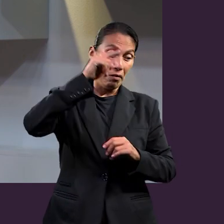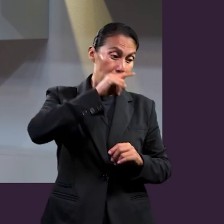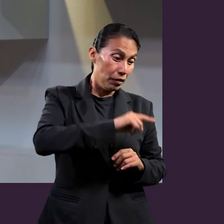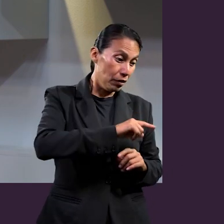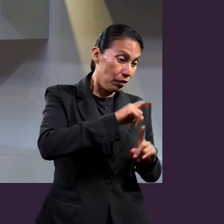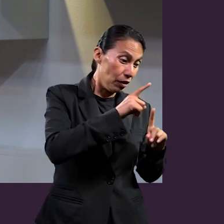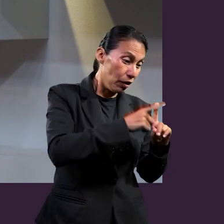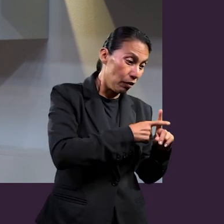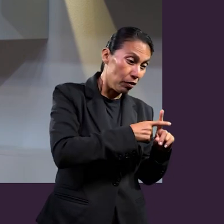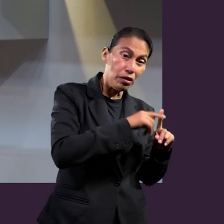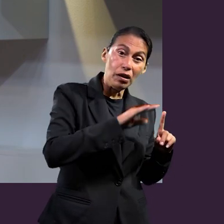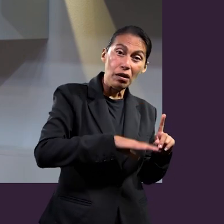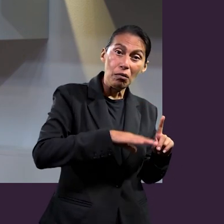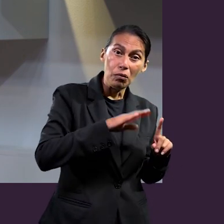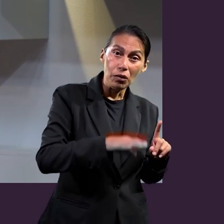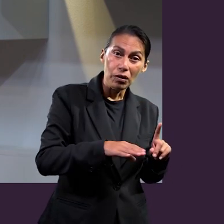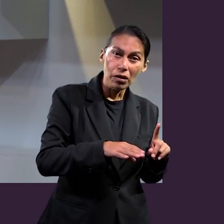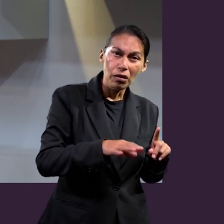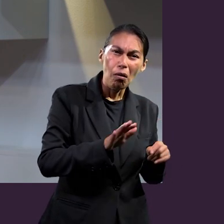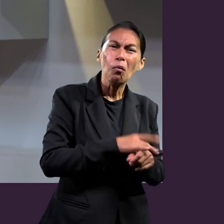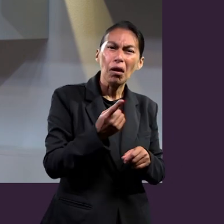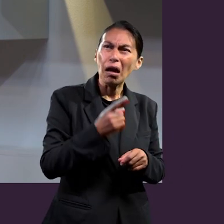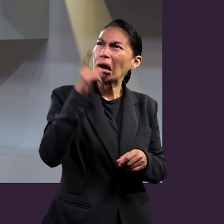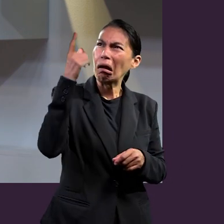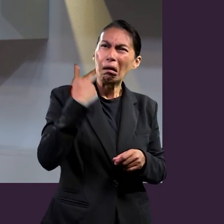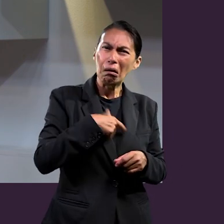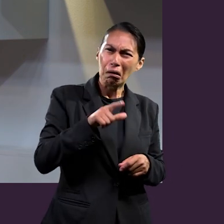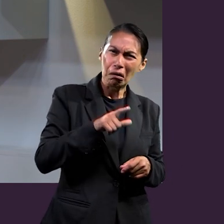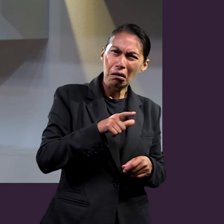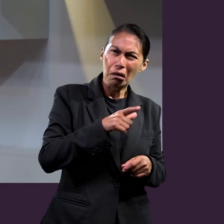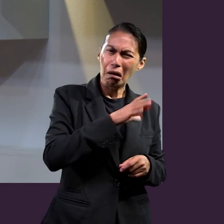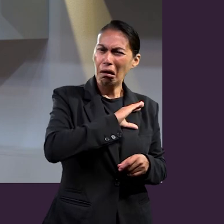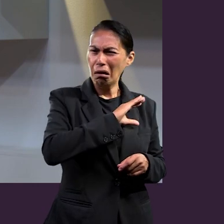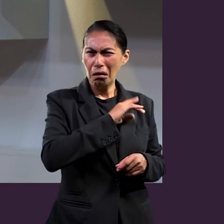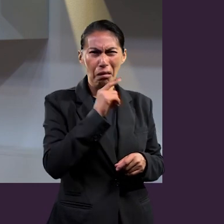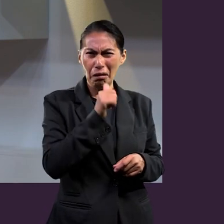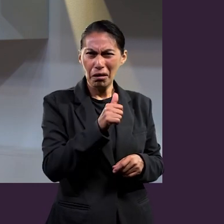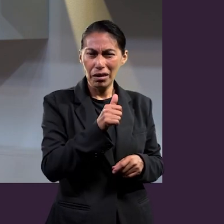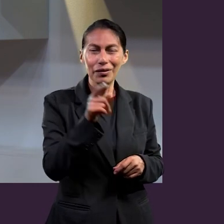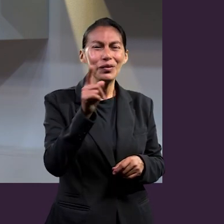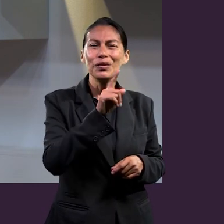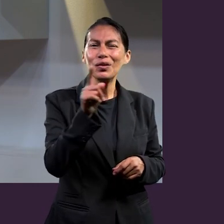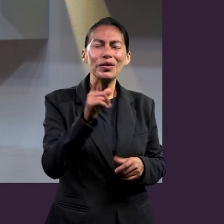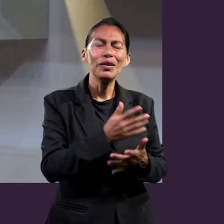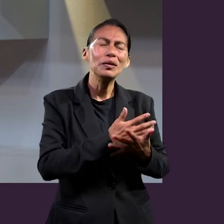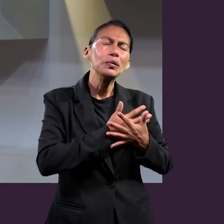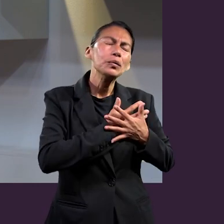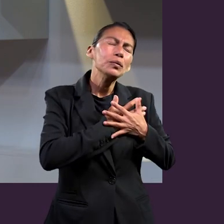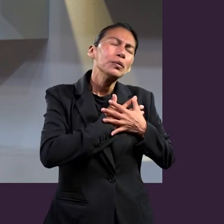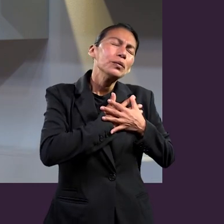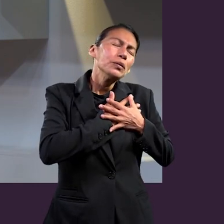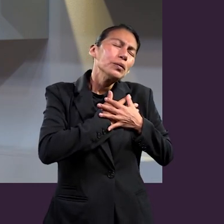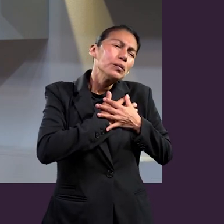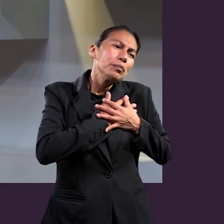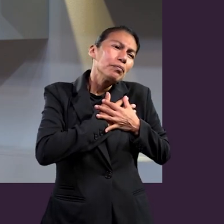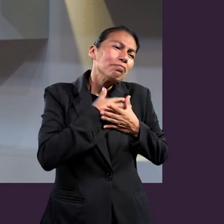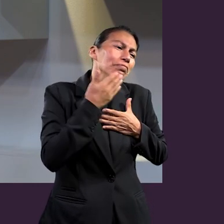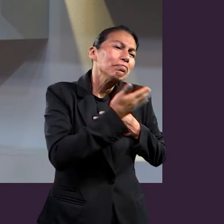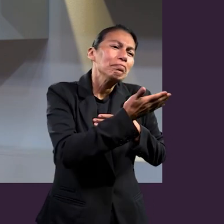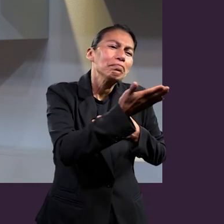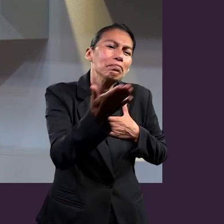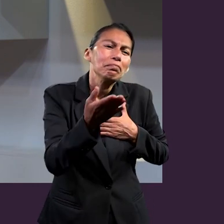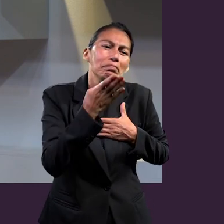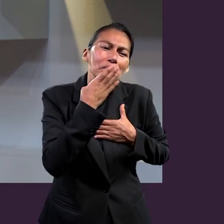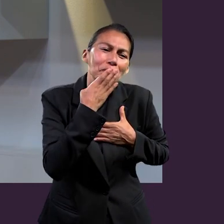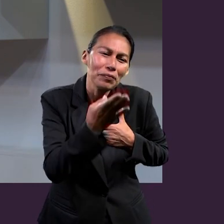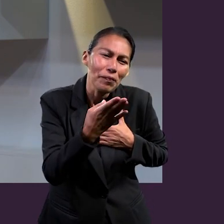nosotros, ¿no? Entonces, es ese amor profundo donde me lleva a amar al otro de tal manera y busco su bien